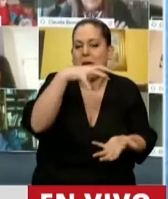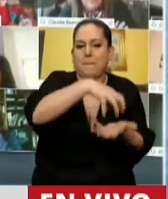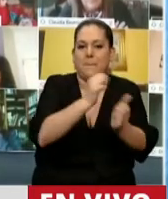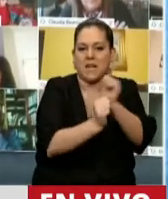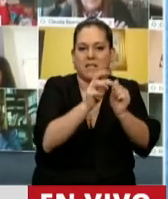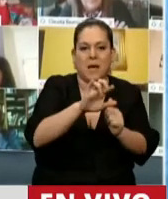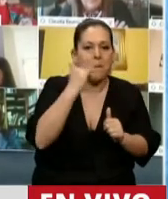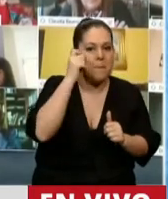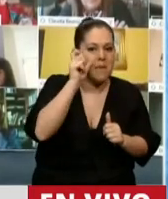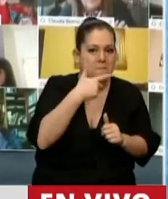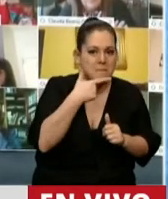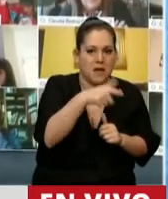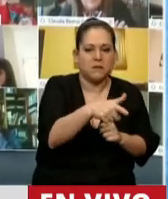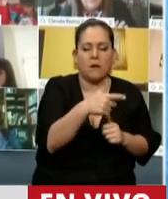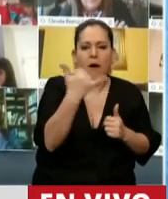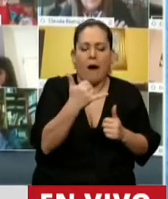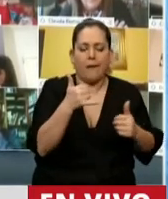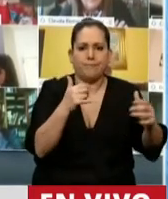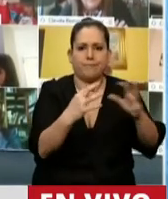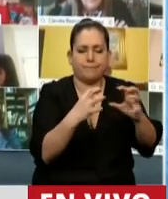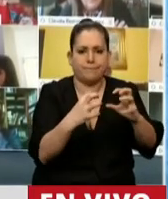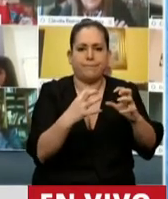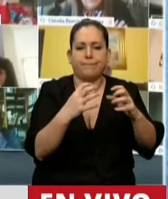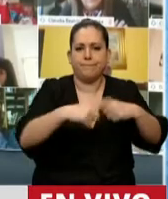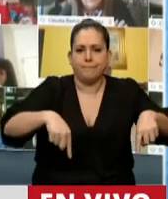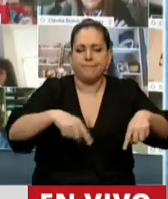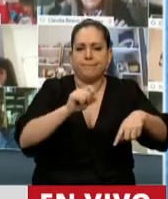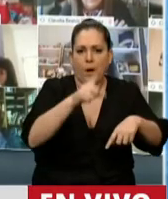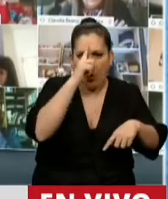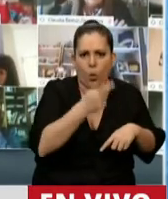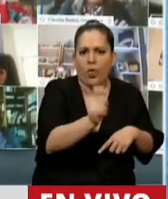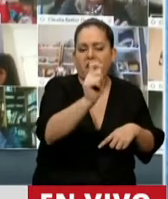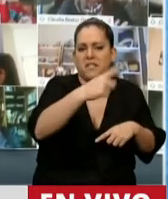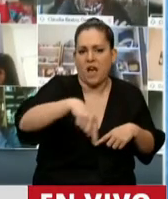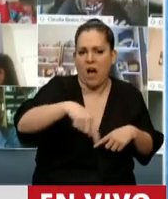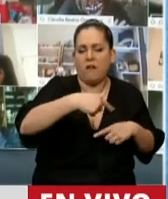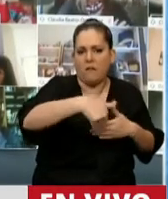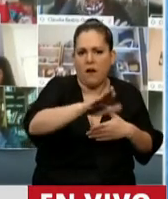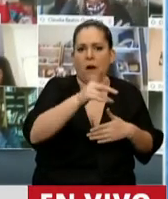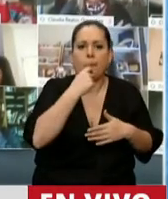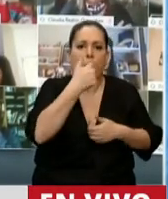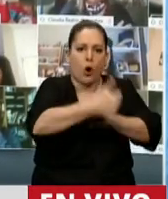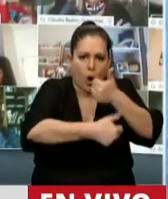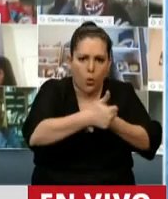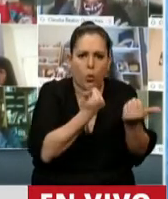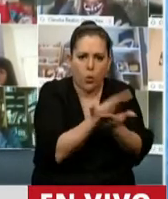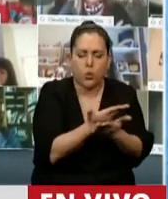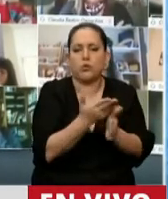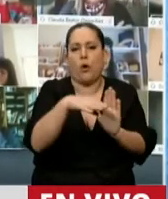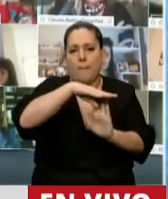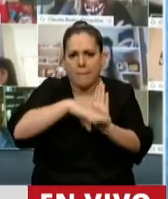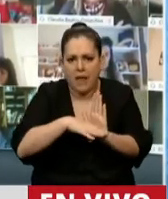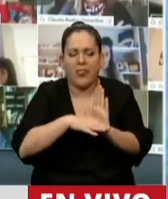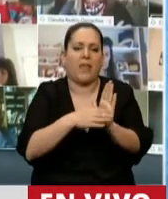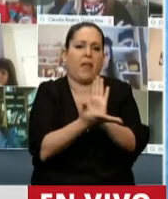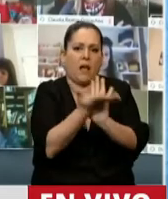trabazón que se genere por una alta conflictividad ante las vías de la judicialización entre concursos, medidas cautelares, embargos,